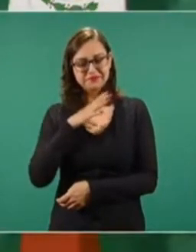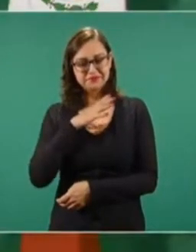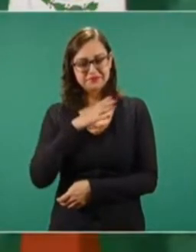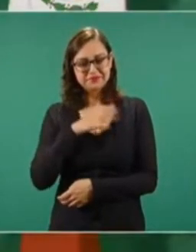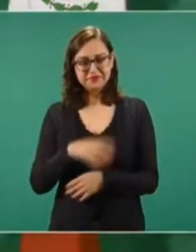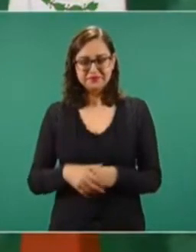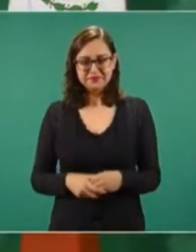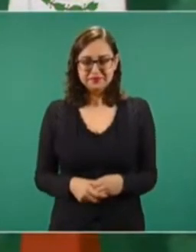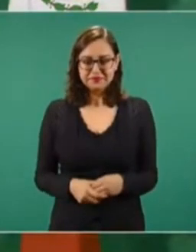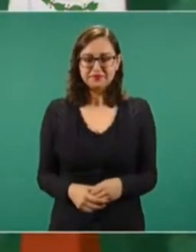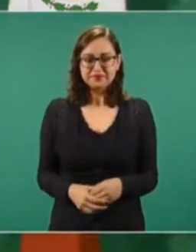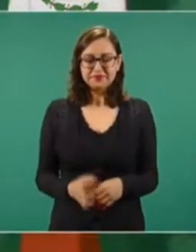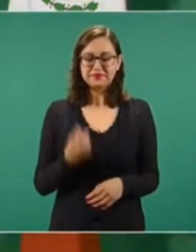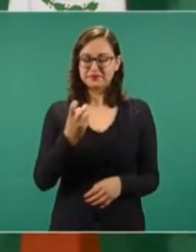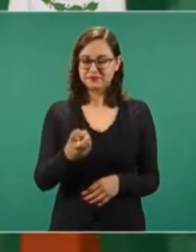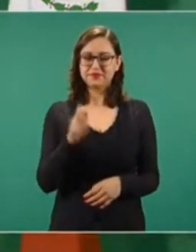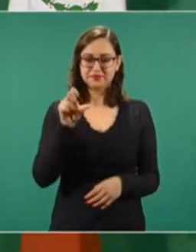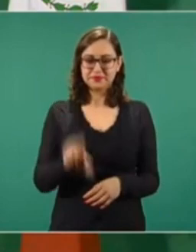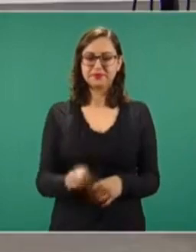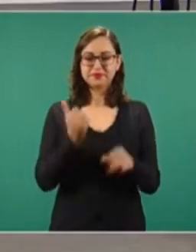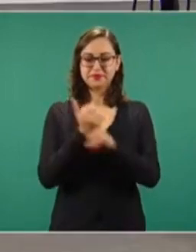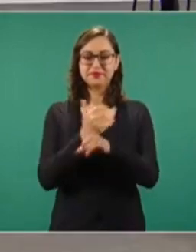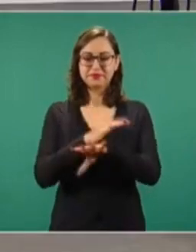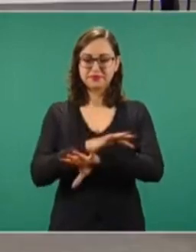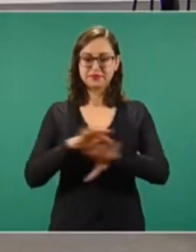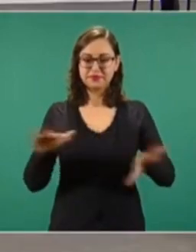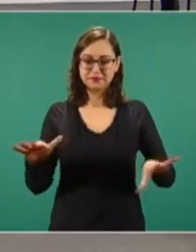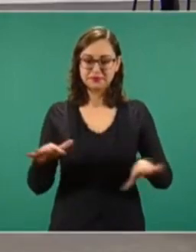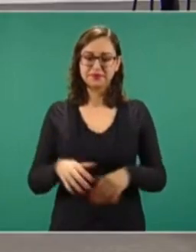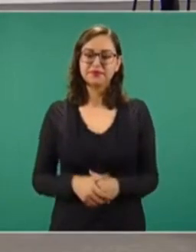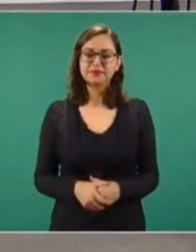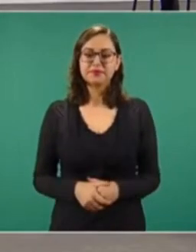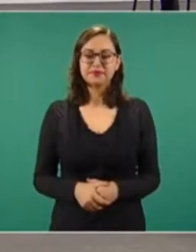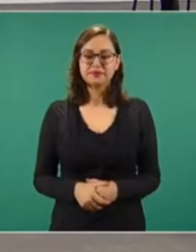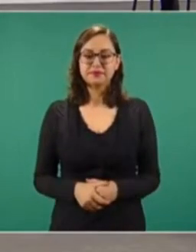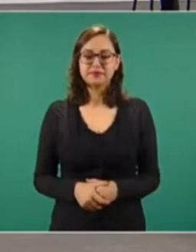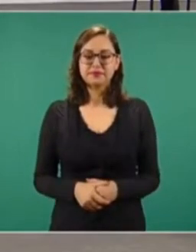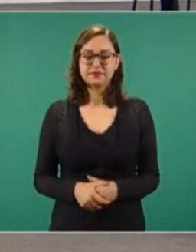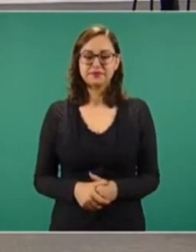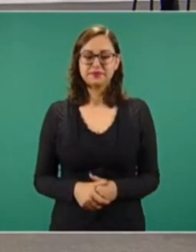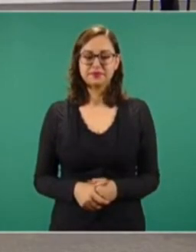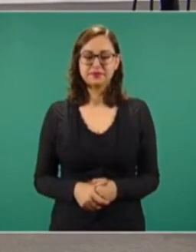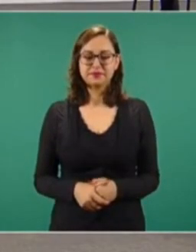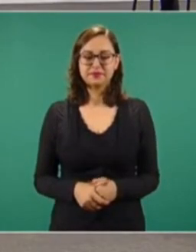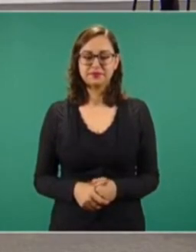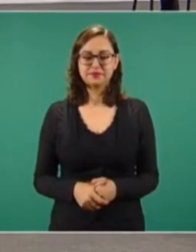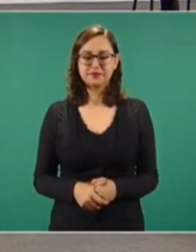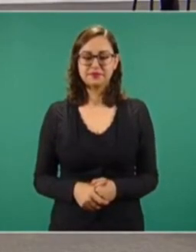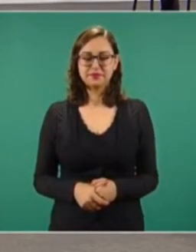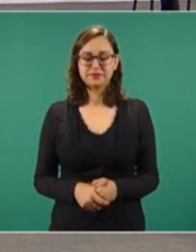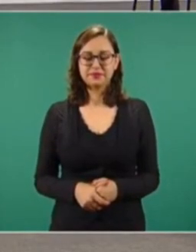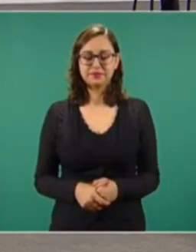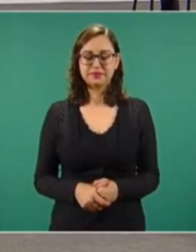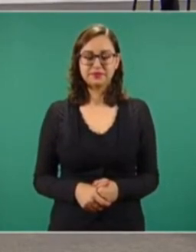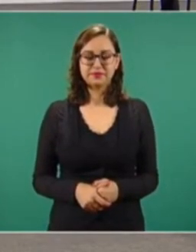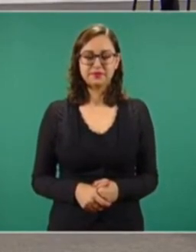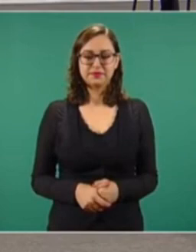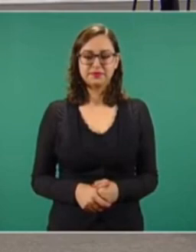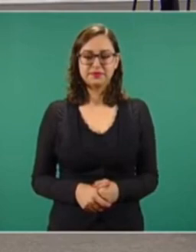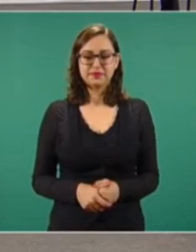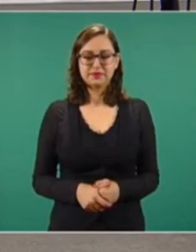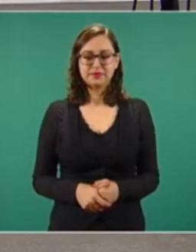Esa es la información que estamos dando a todo el pueblo de México el día de hoy.